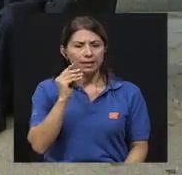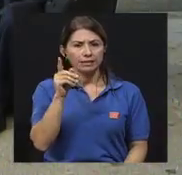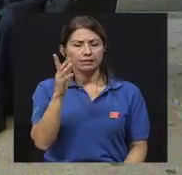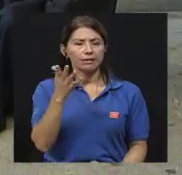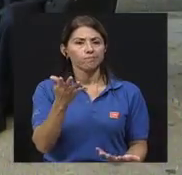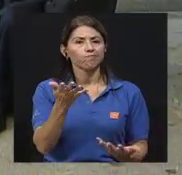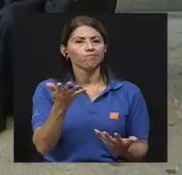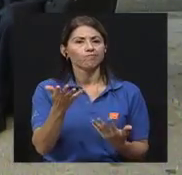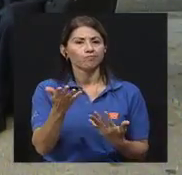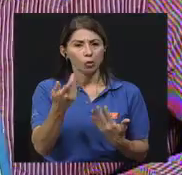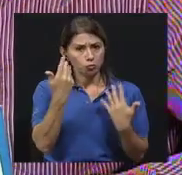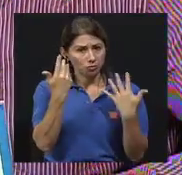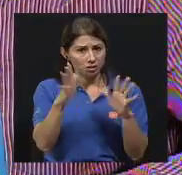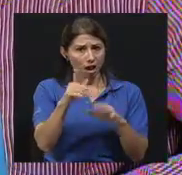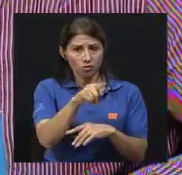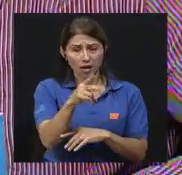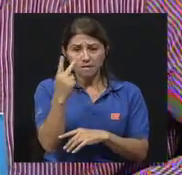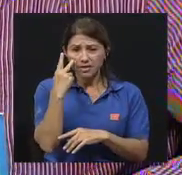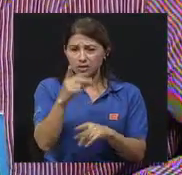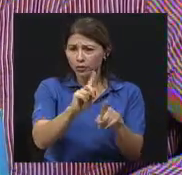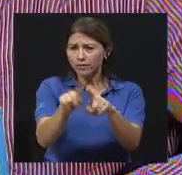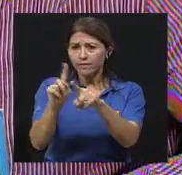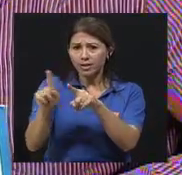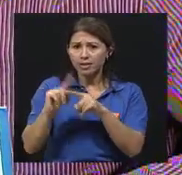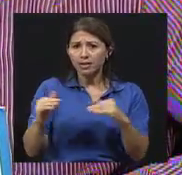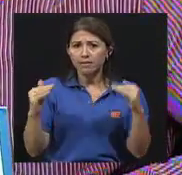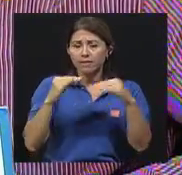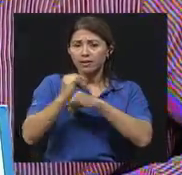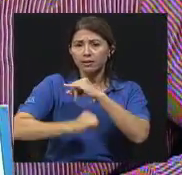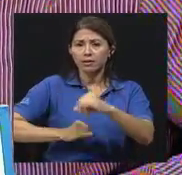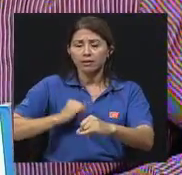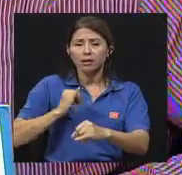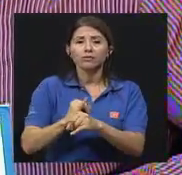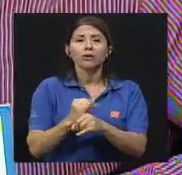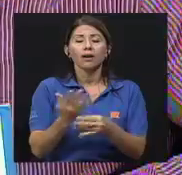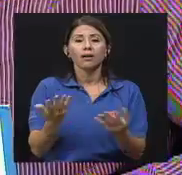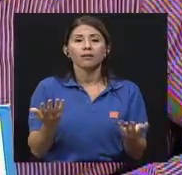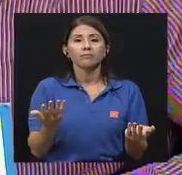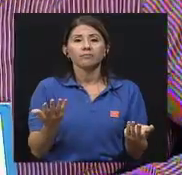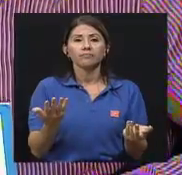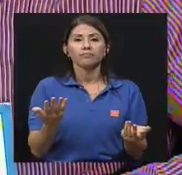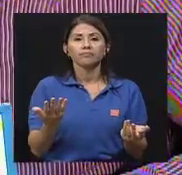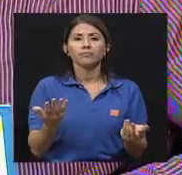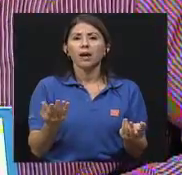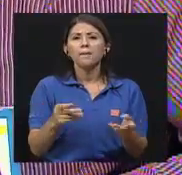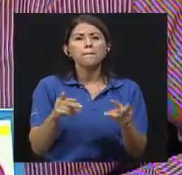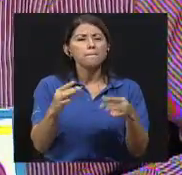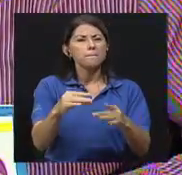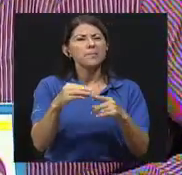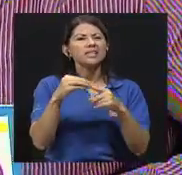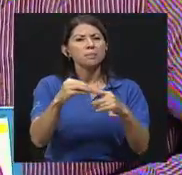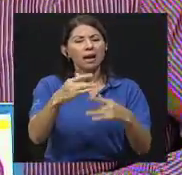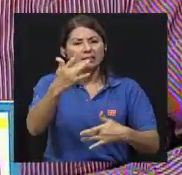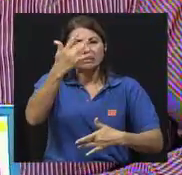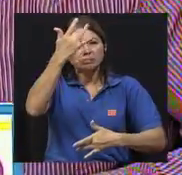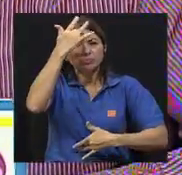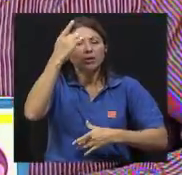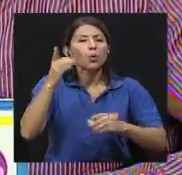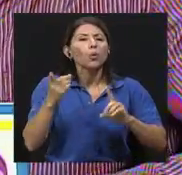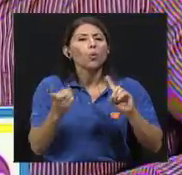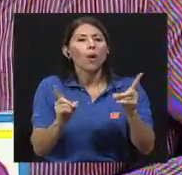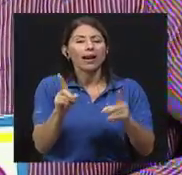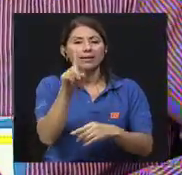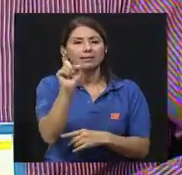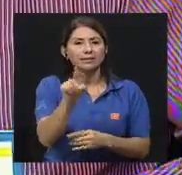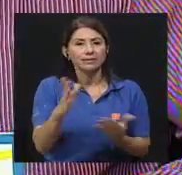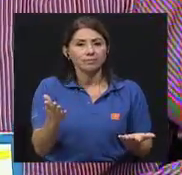que le ha tocado ver a nivel internacional, las principales patologías? Ya usted me explicó